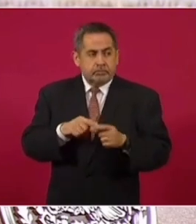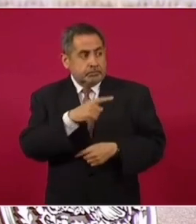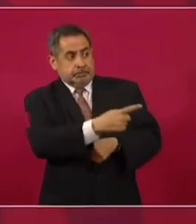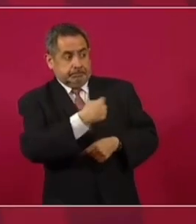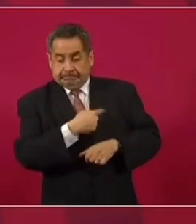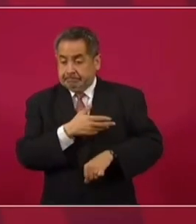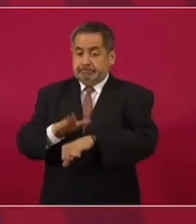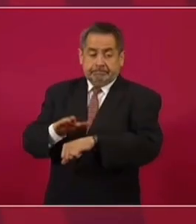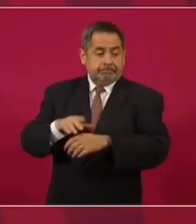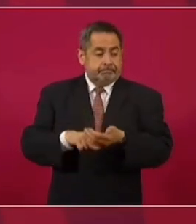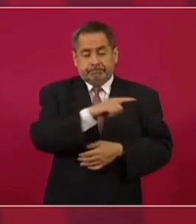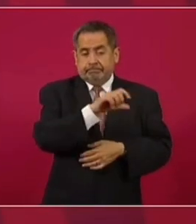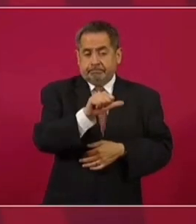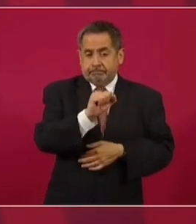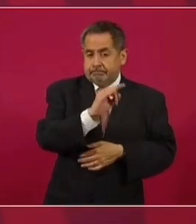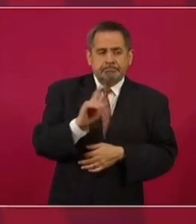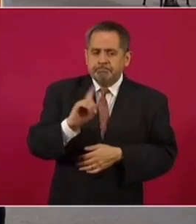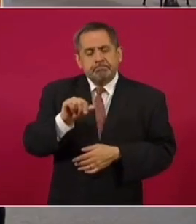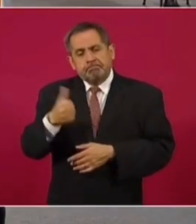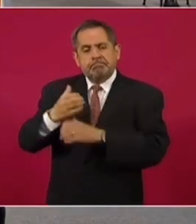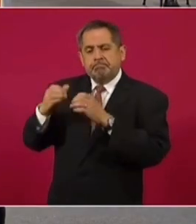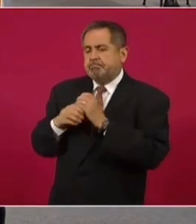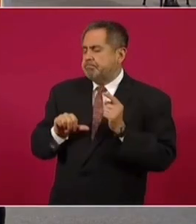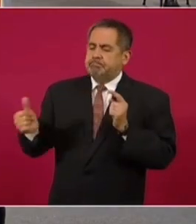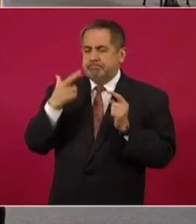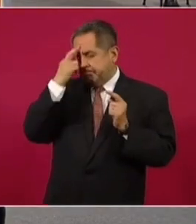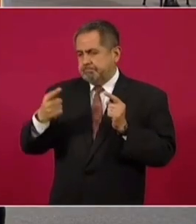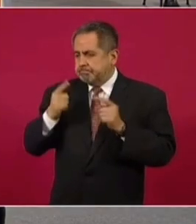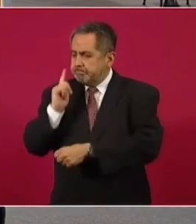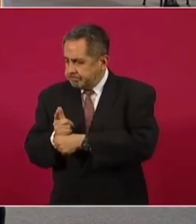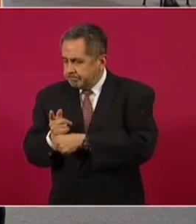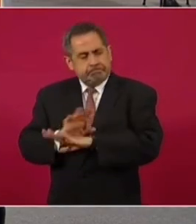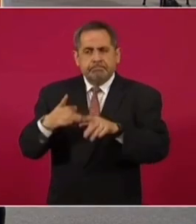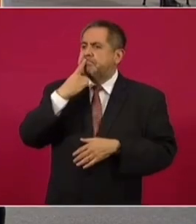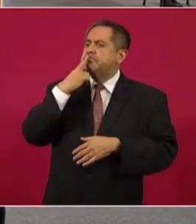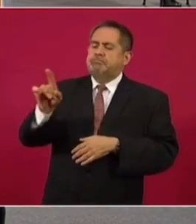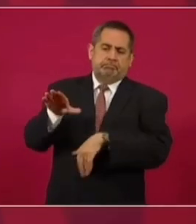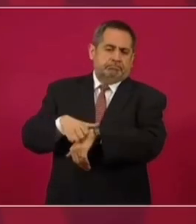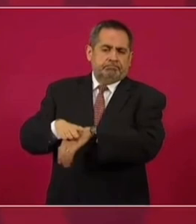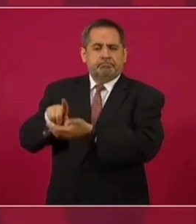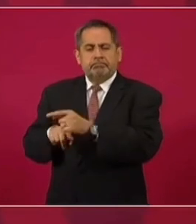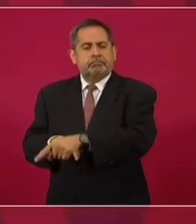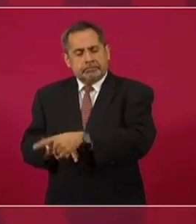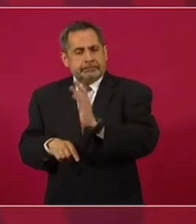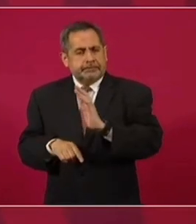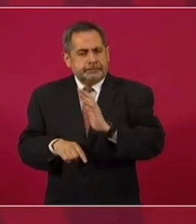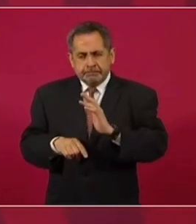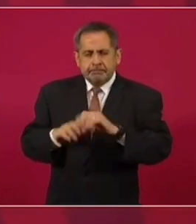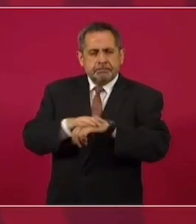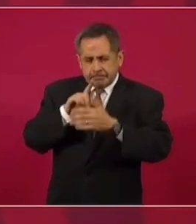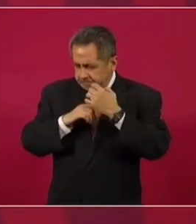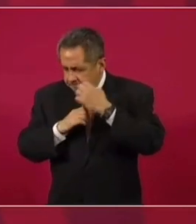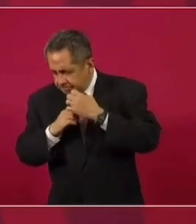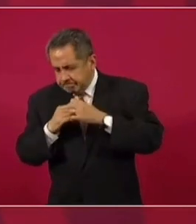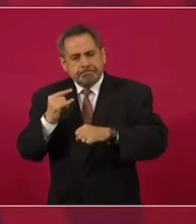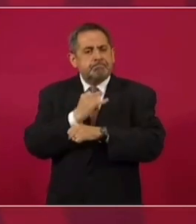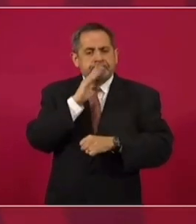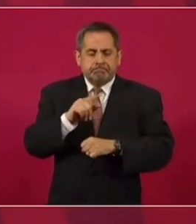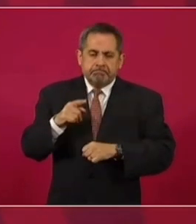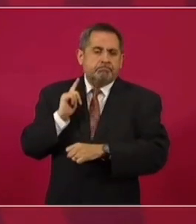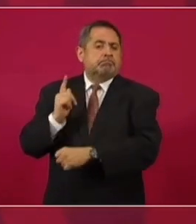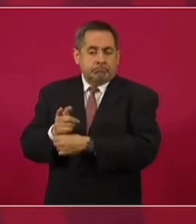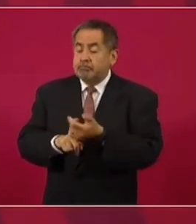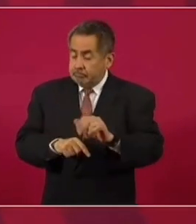observaciones de la cuenta pública, sino por otras formas de evaluación que